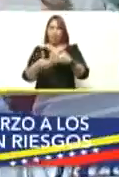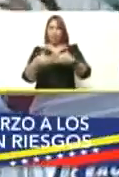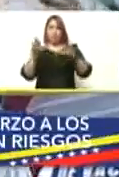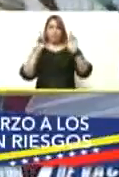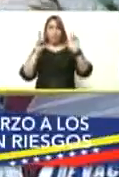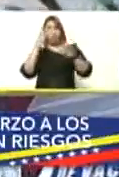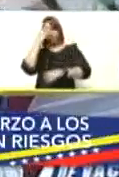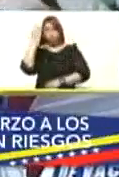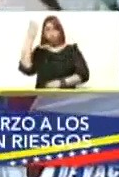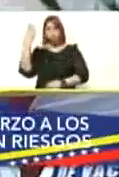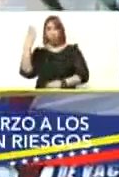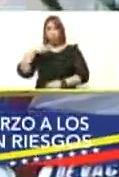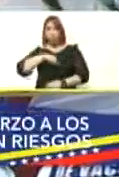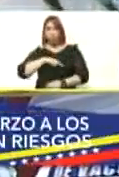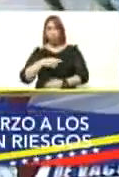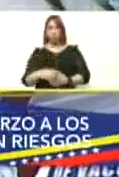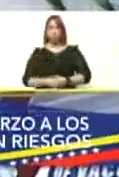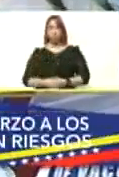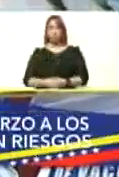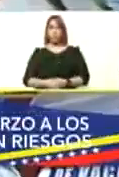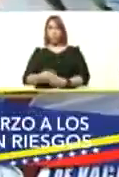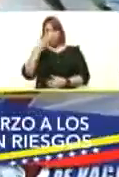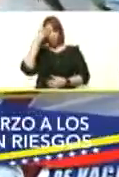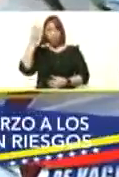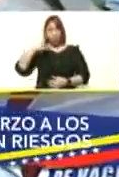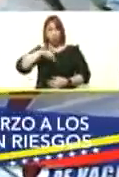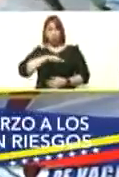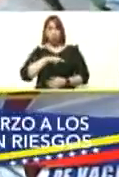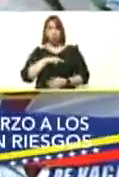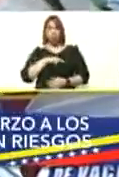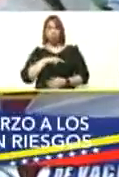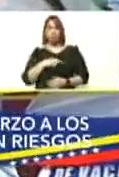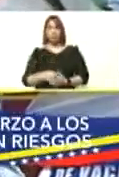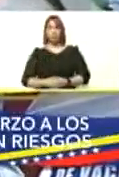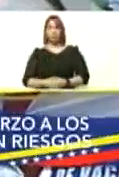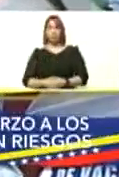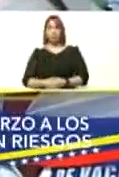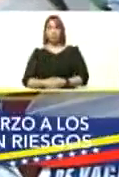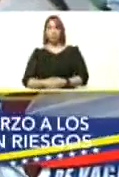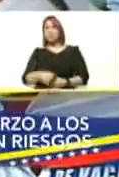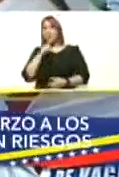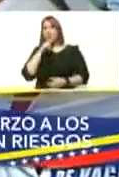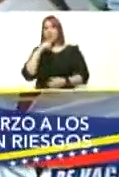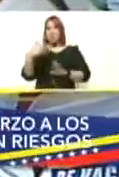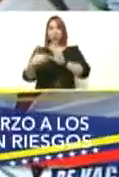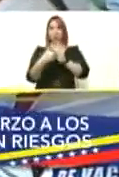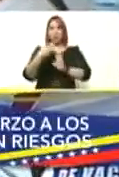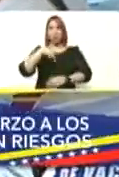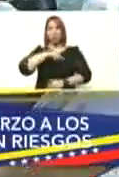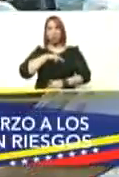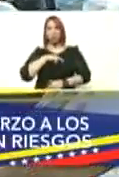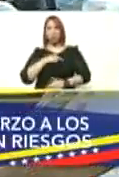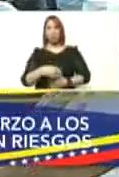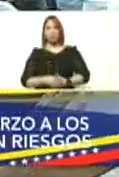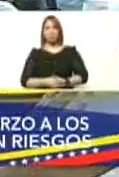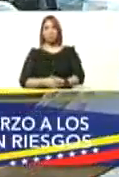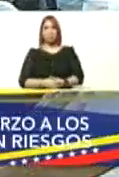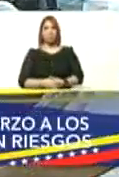de Dios porque Dios está con nosotros si Dios está con nosotros mi comandante presidente ¿Quién contra nosotros? Así es